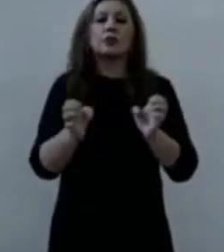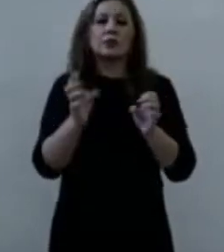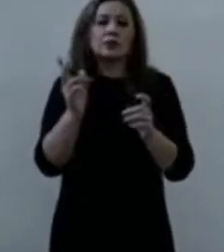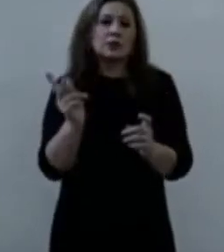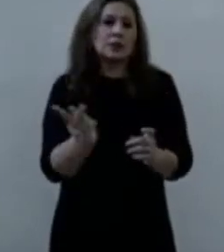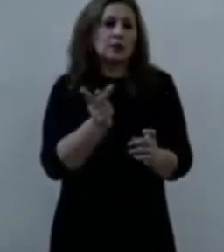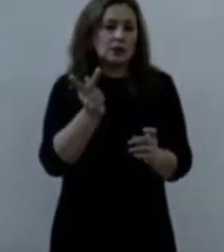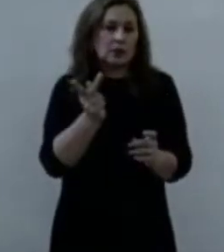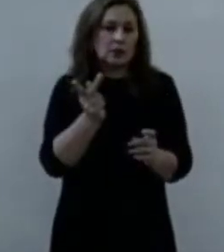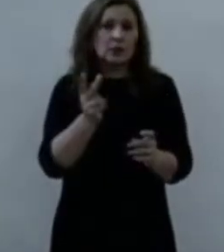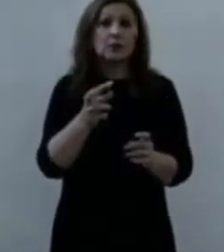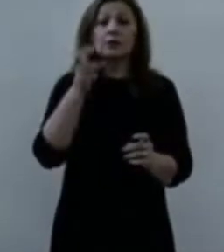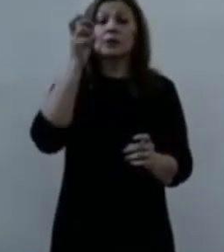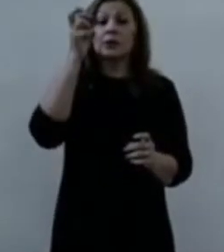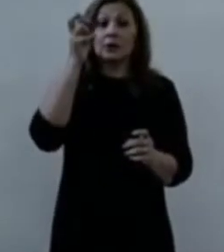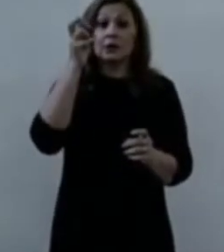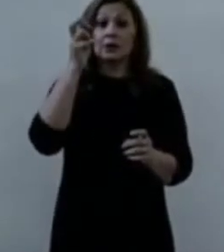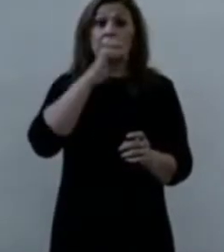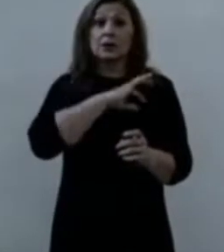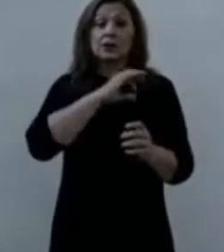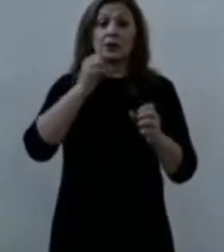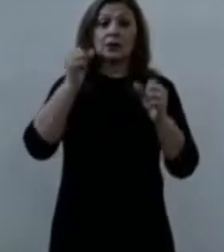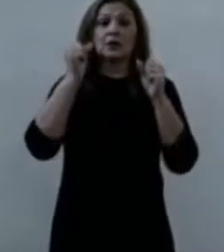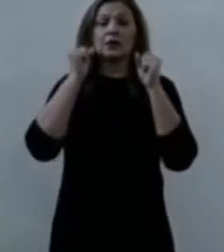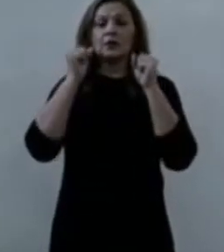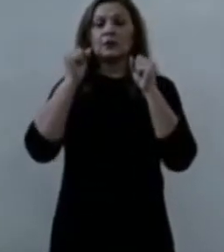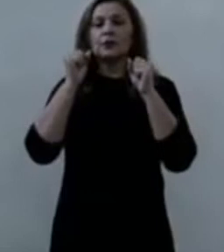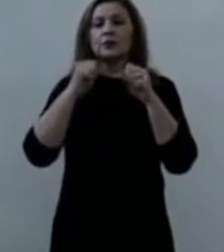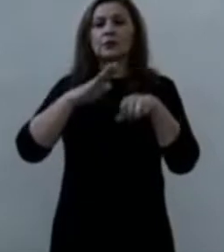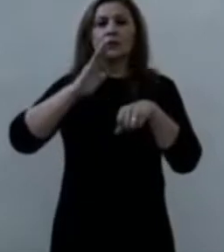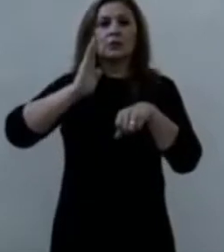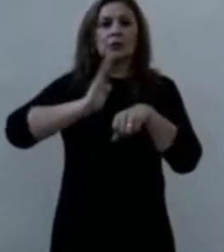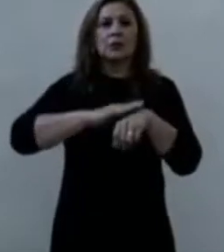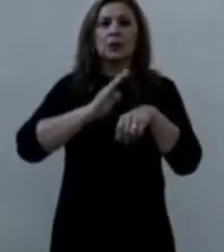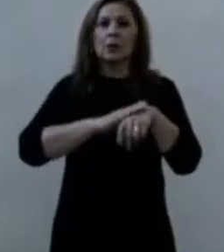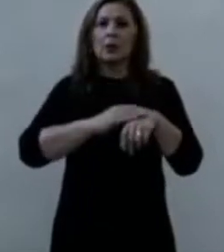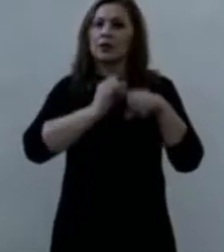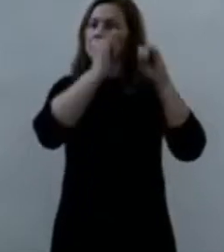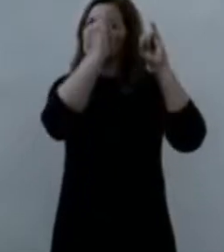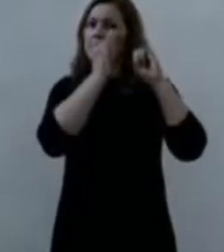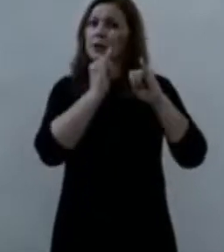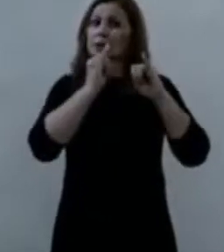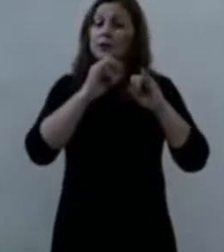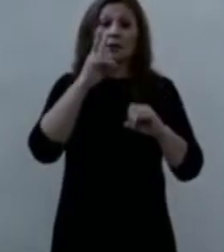acaso la mejor imagen de la debilidad?